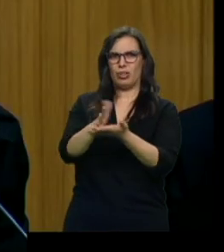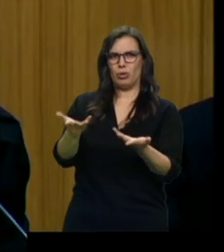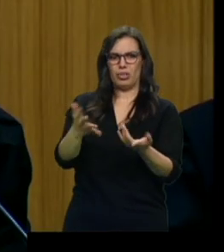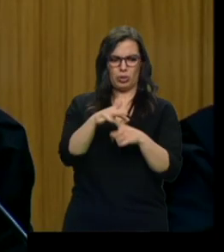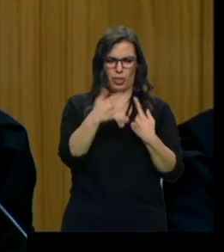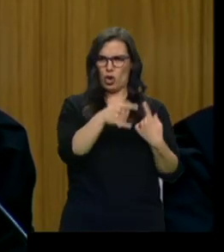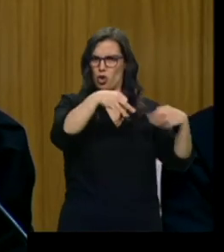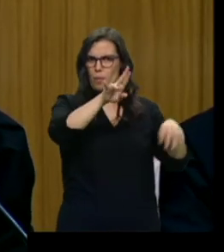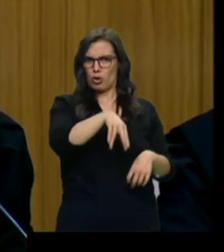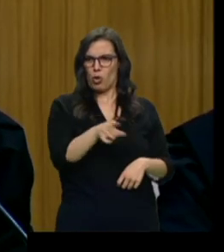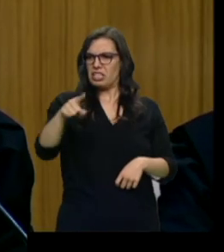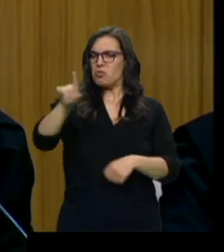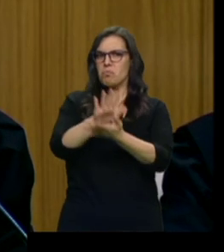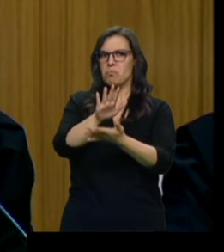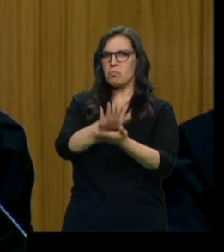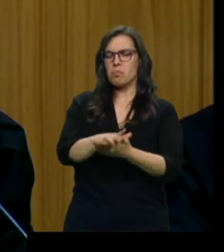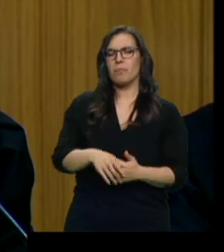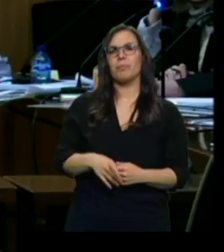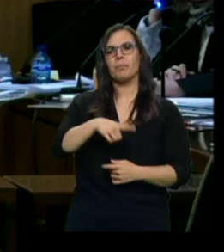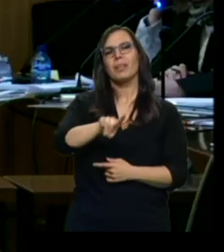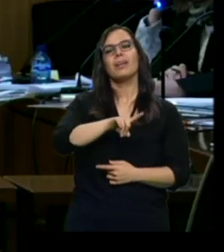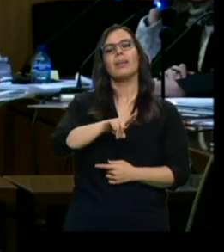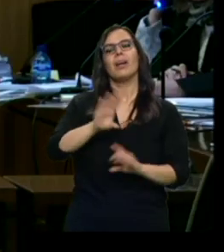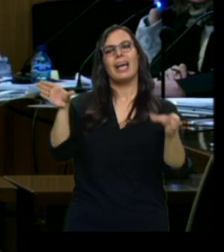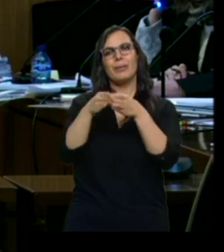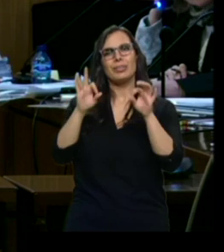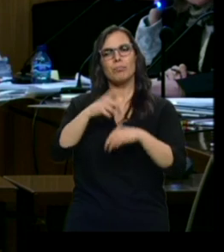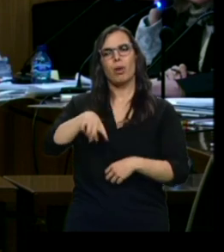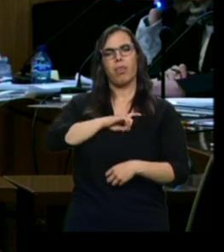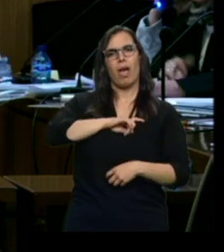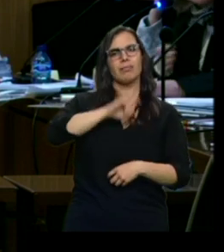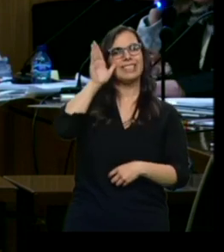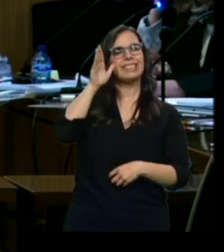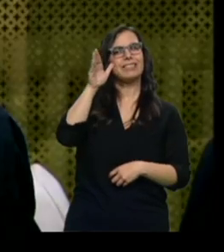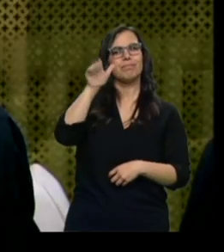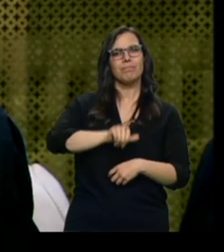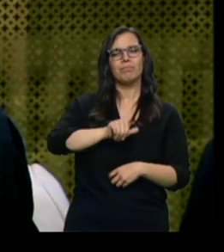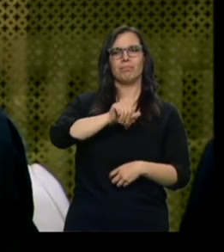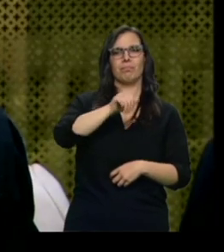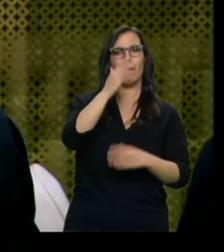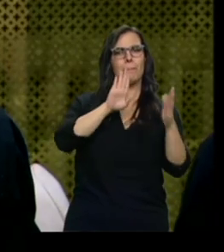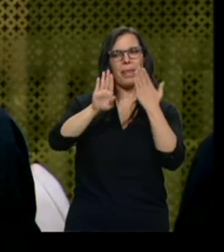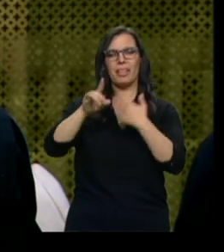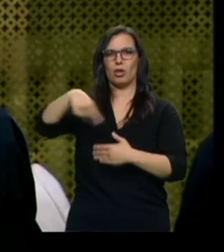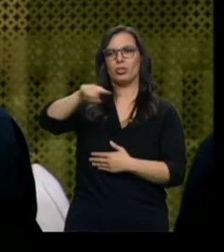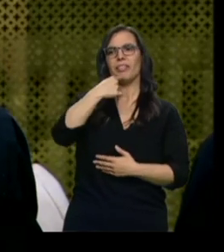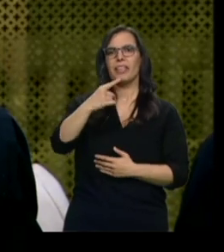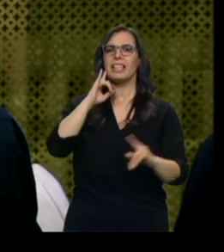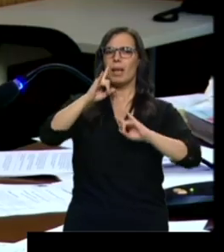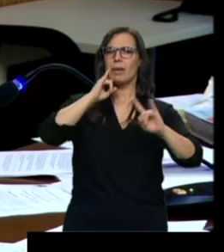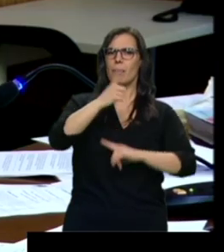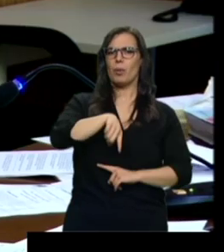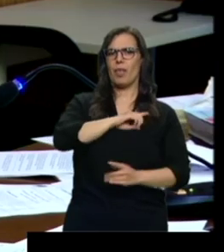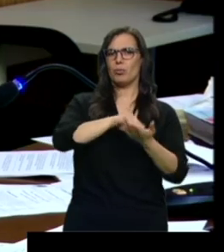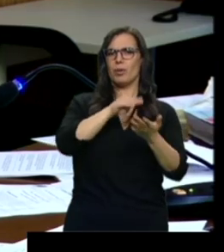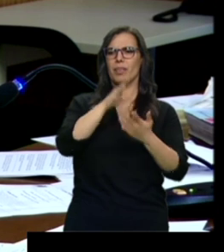pasando. La unidad de la UFAM recoge el testimonio de los vecinos. Aseguran que habían llamado a la policía en alguna ocasión al escuchar llantos y gritos. Y que la madre de